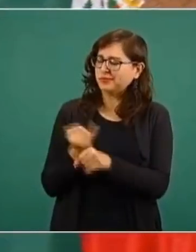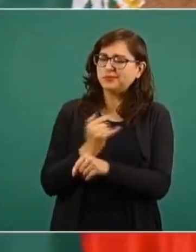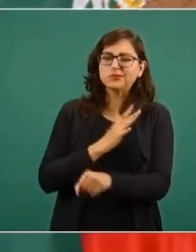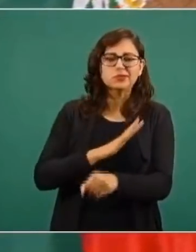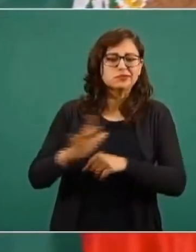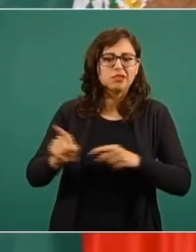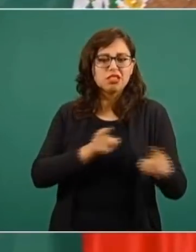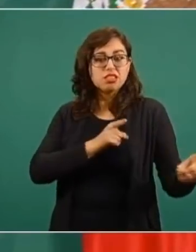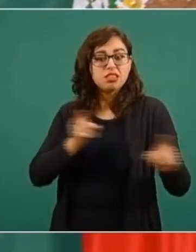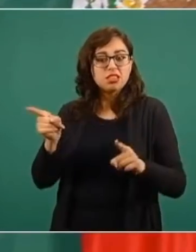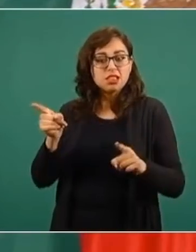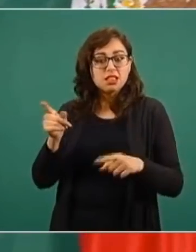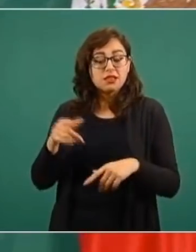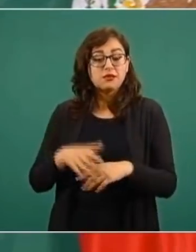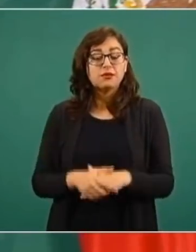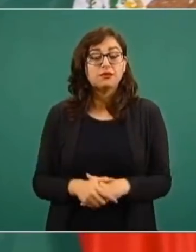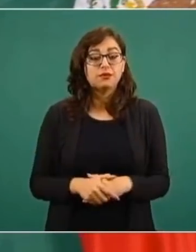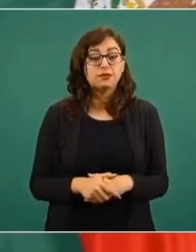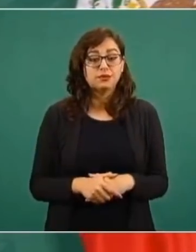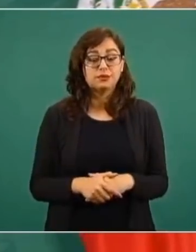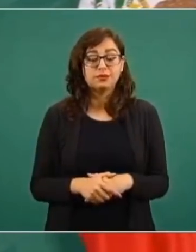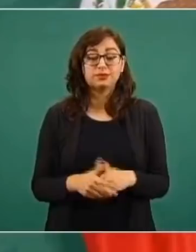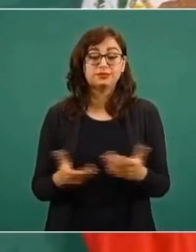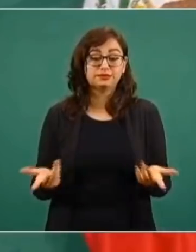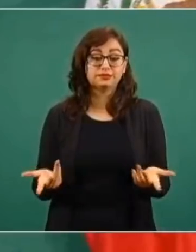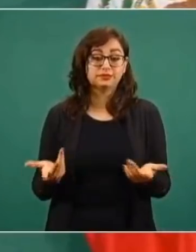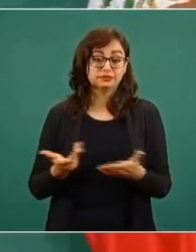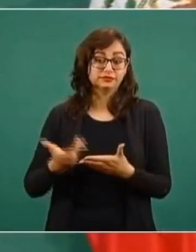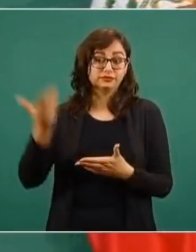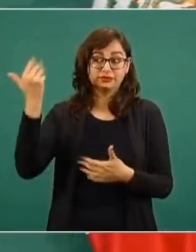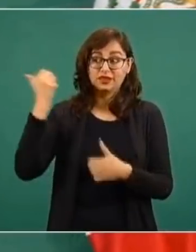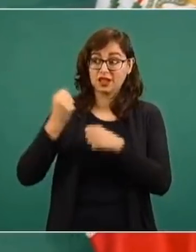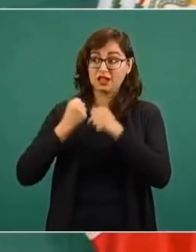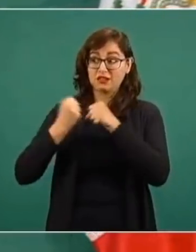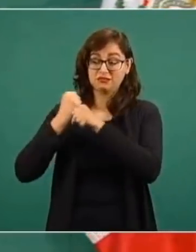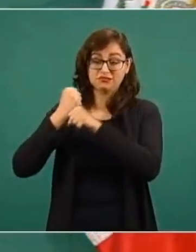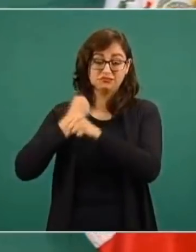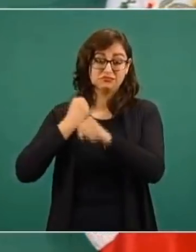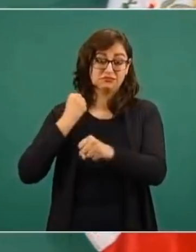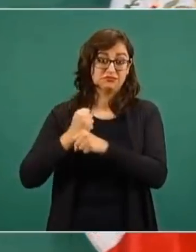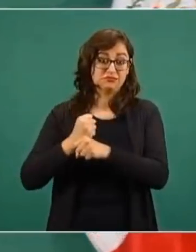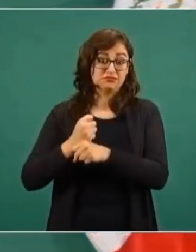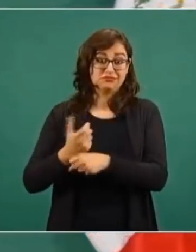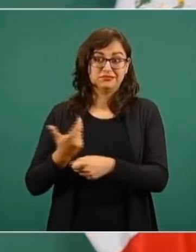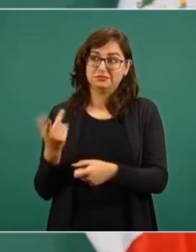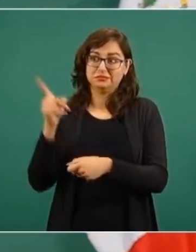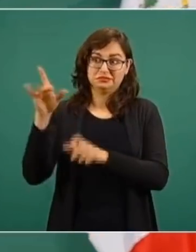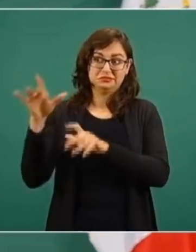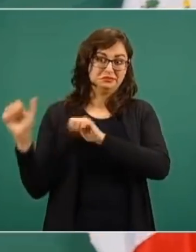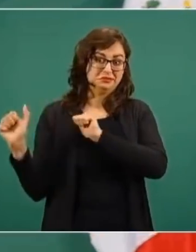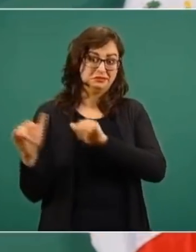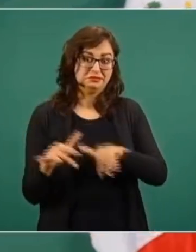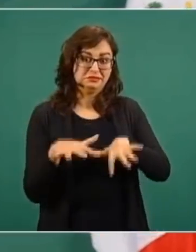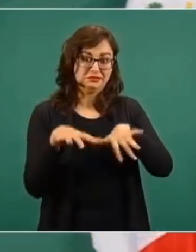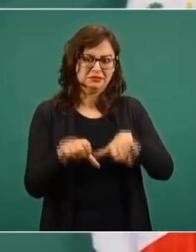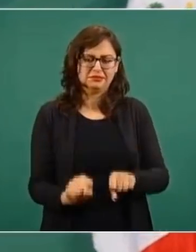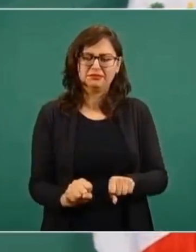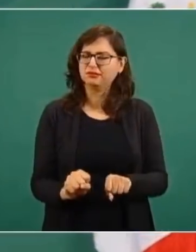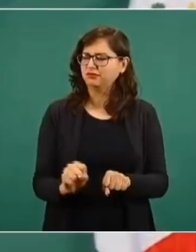por lo sucedido durante la conquista, cuando el propósito